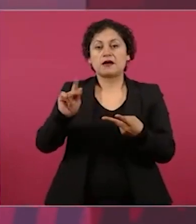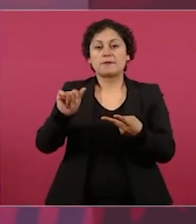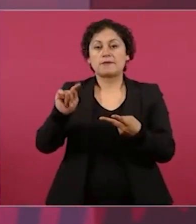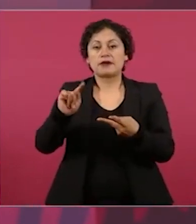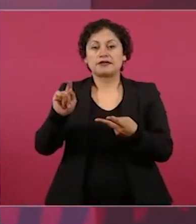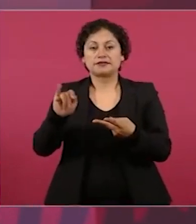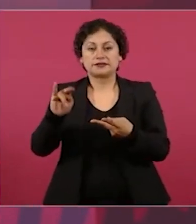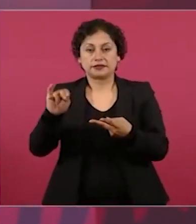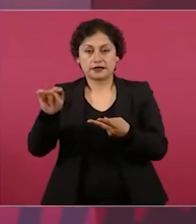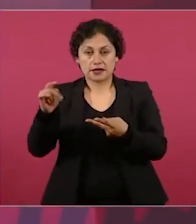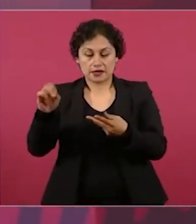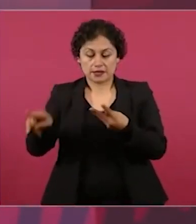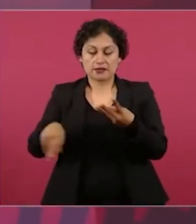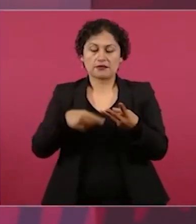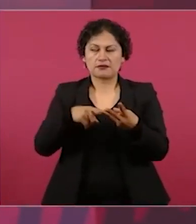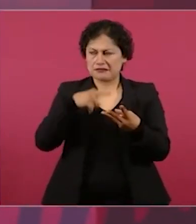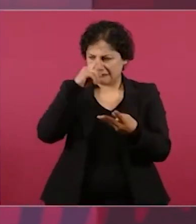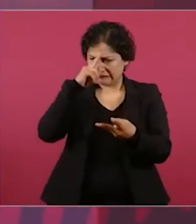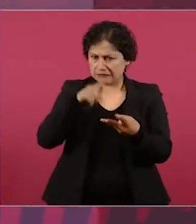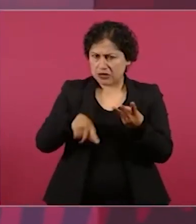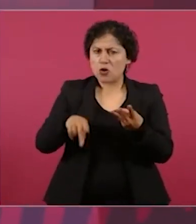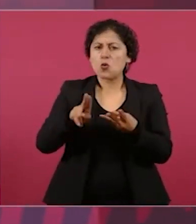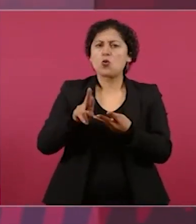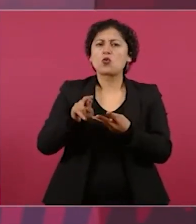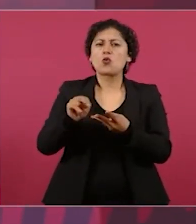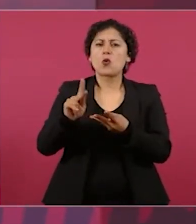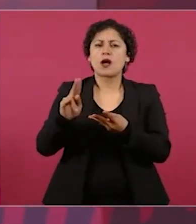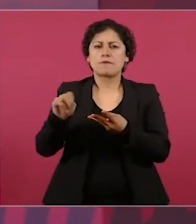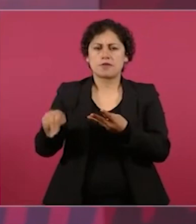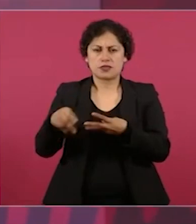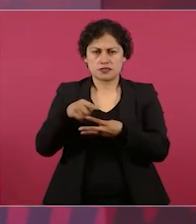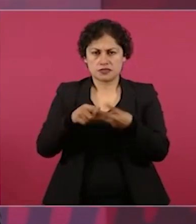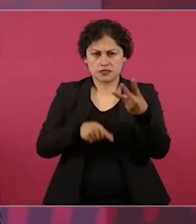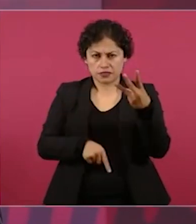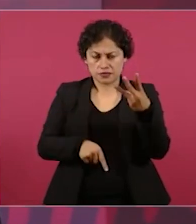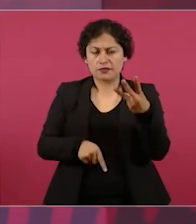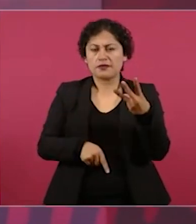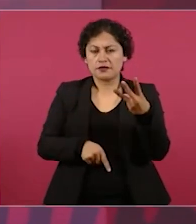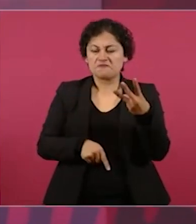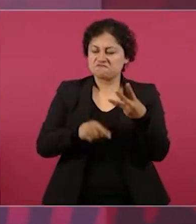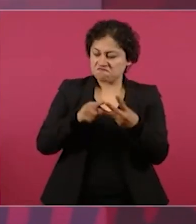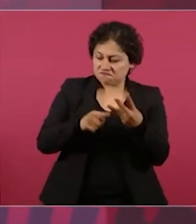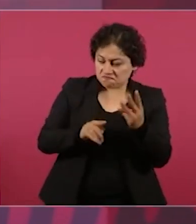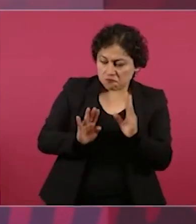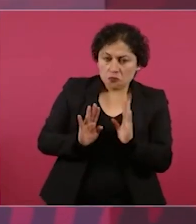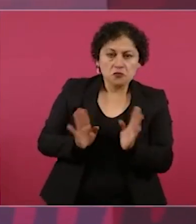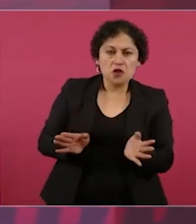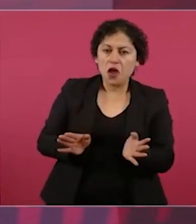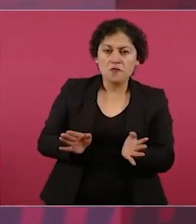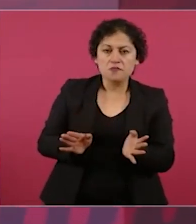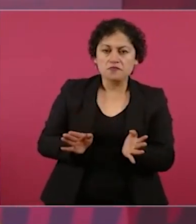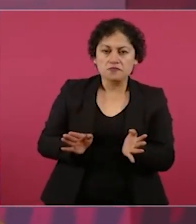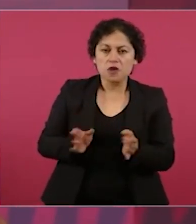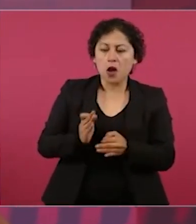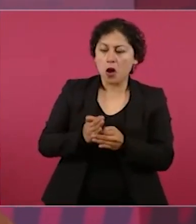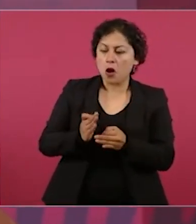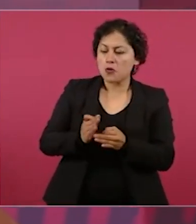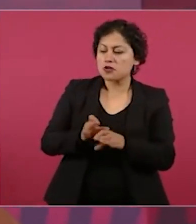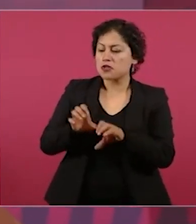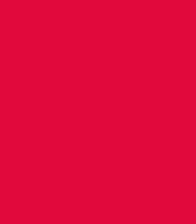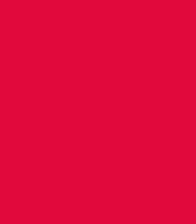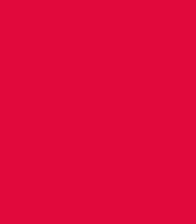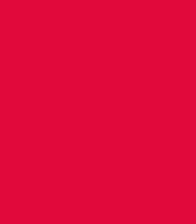creo que Uruapa, y ya se recobró la paz, la